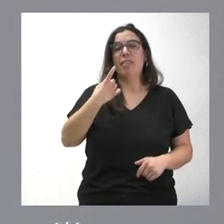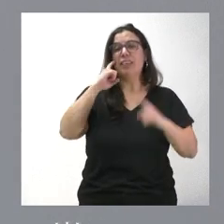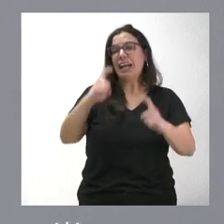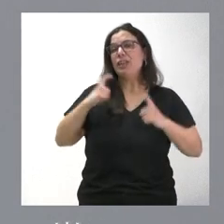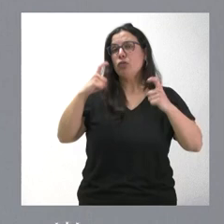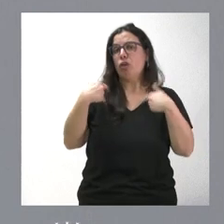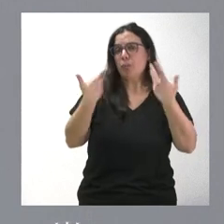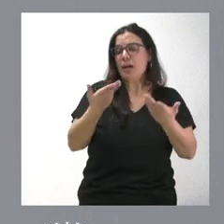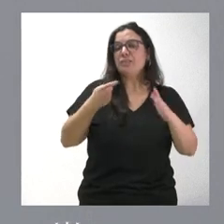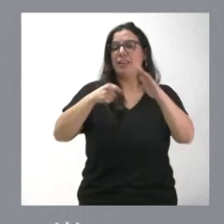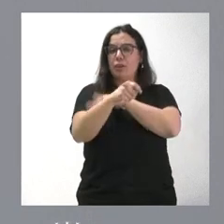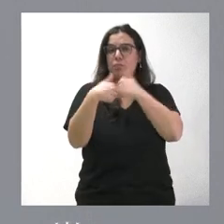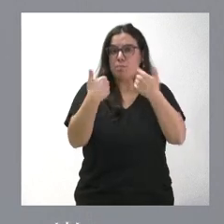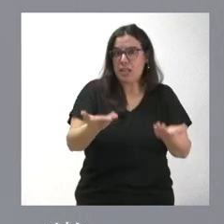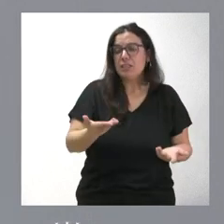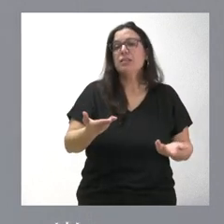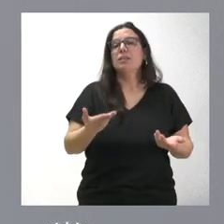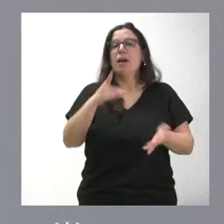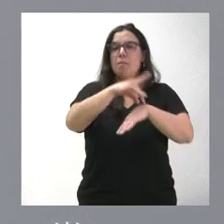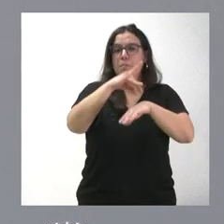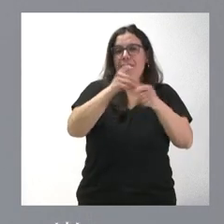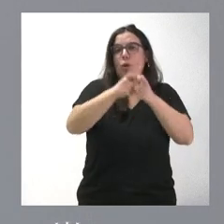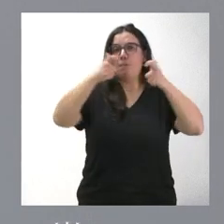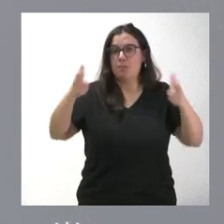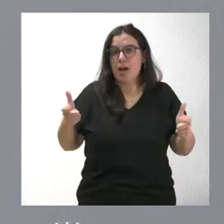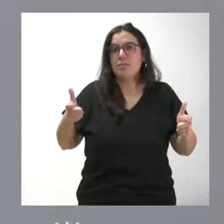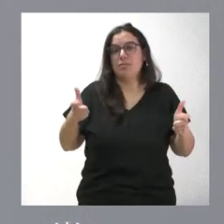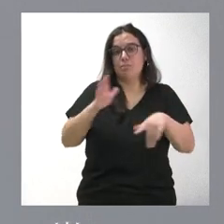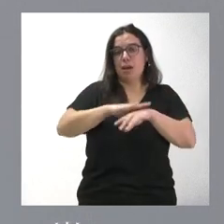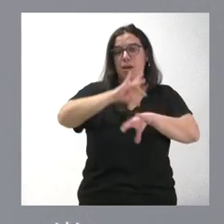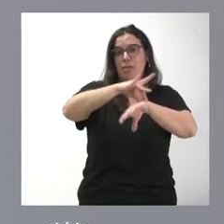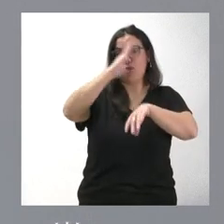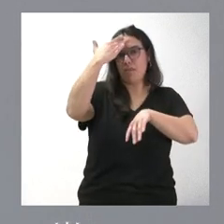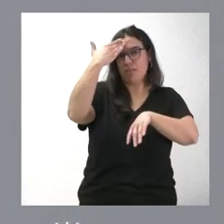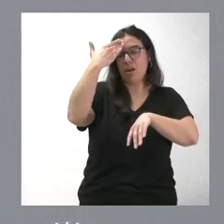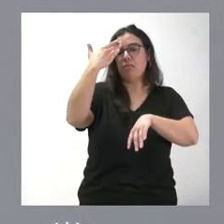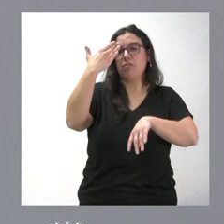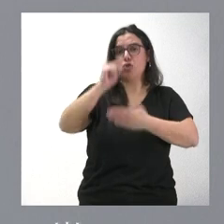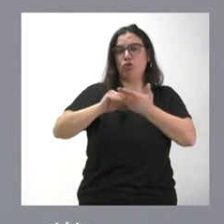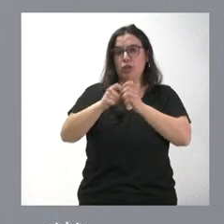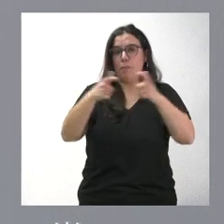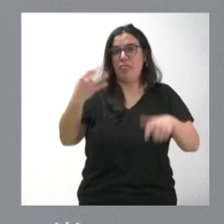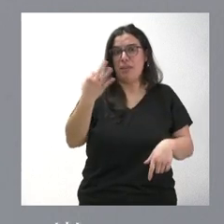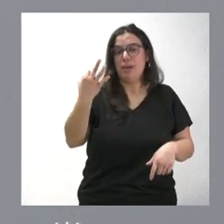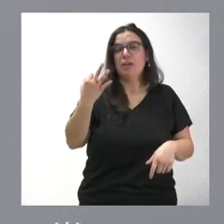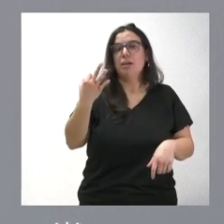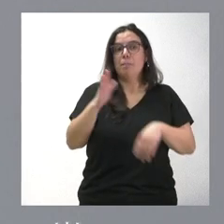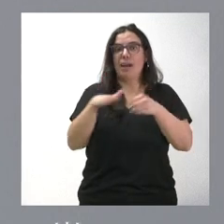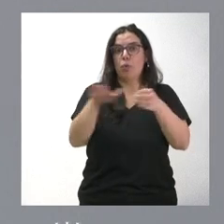requiere una inversión adicional, requiere tener más médicos de atención primaria por parte de nuestra comunidad autónoma, pero creo que es necesario